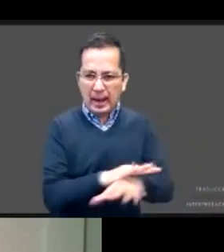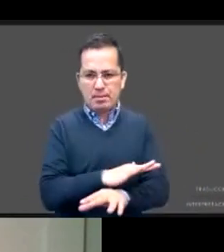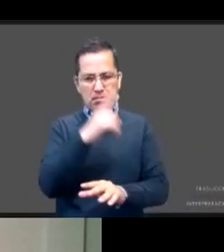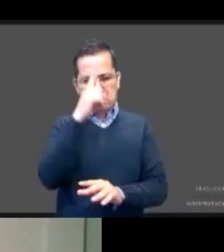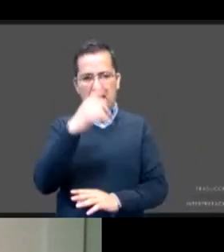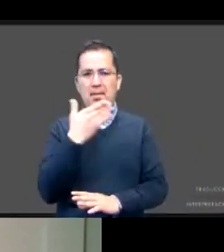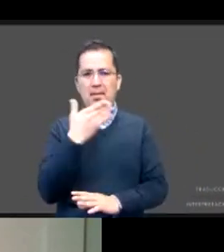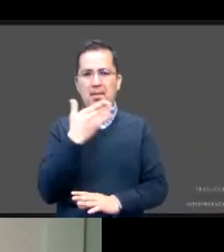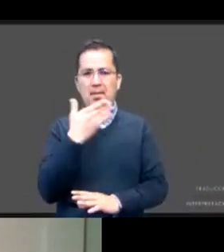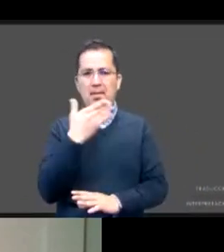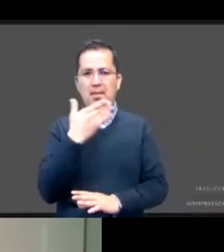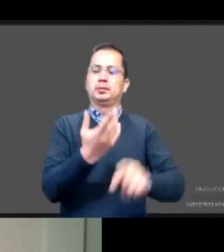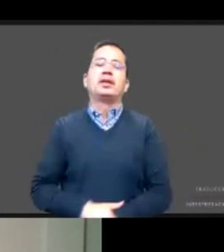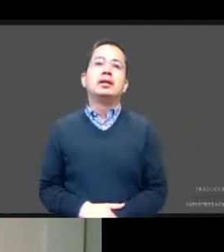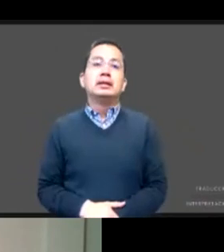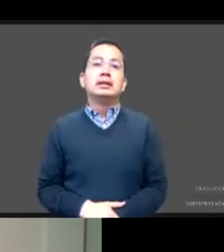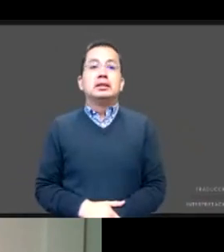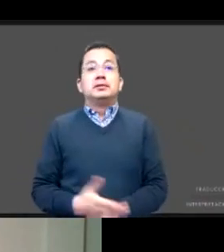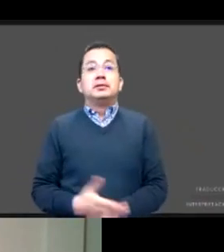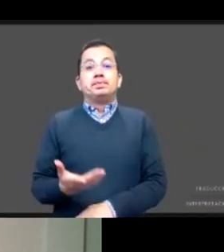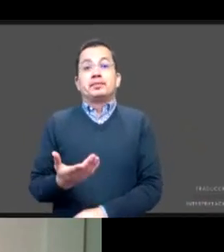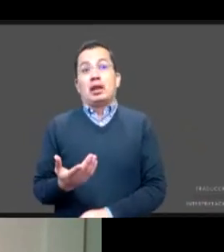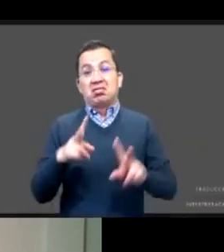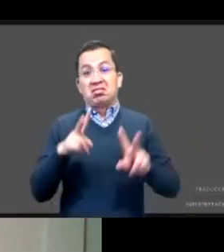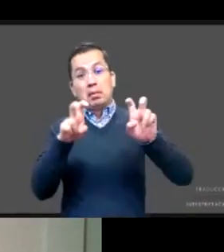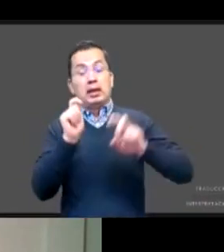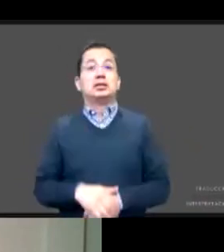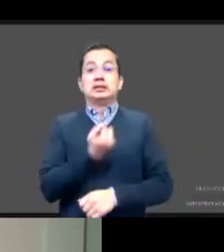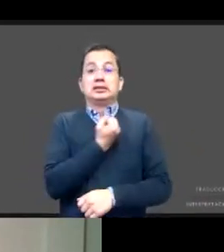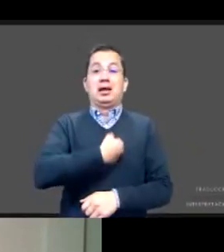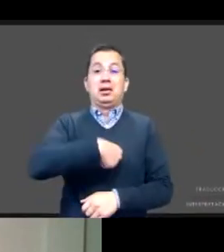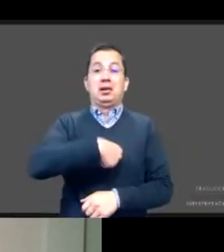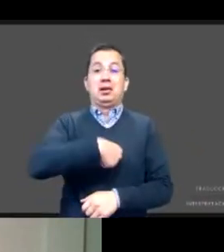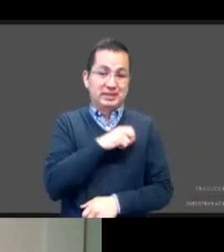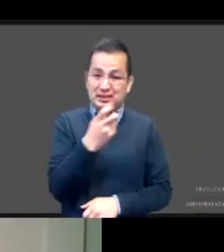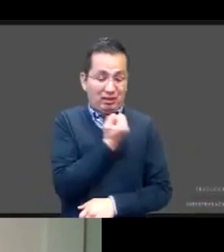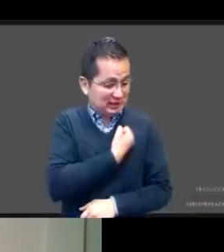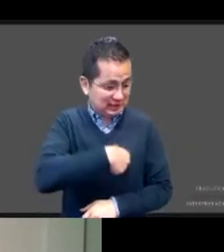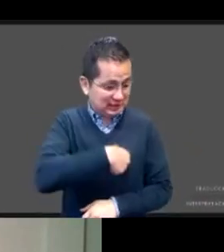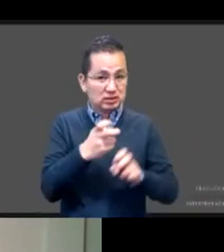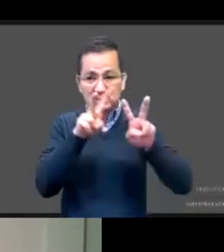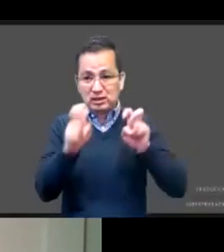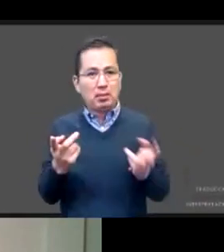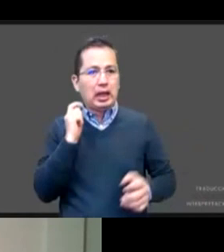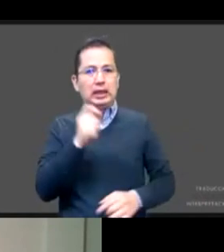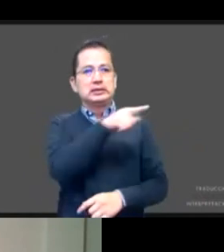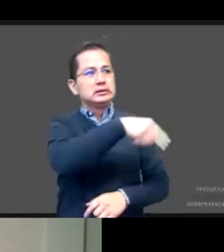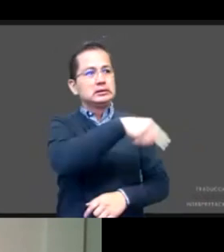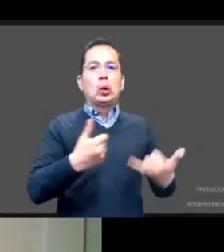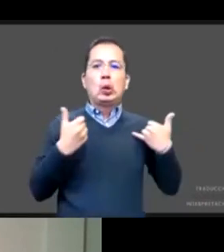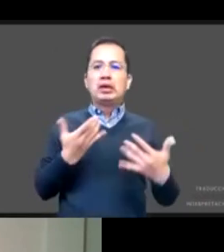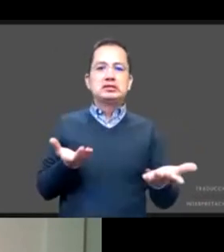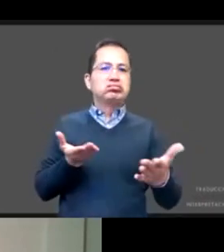El tema de la salud es una adversidad ya discutida y Carla ya nos habló de los principales factores que pueden afectar la salud de